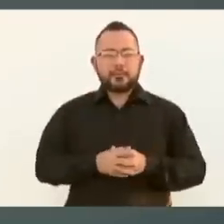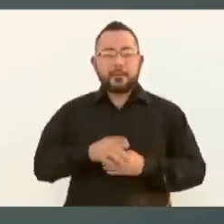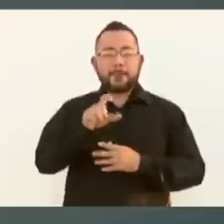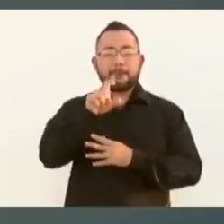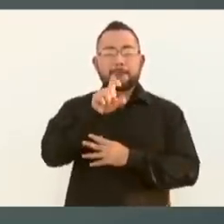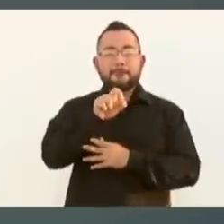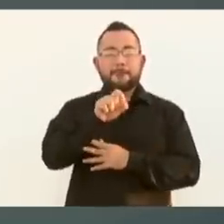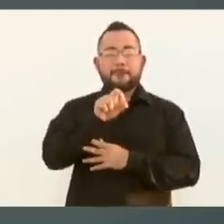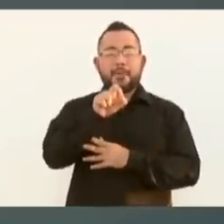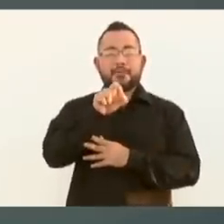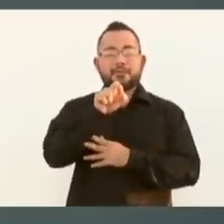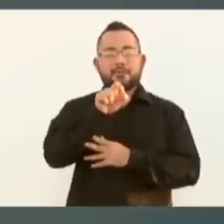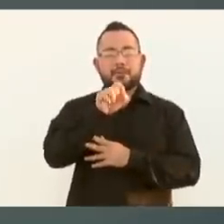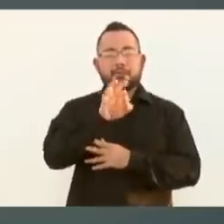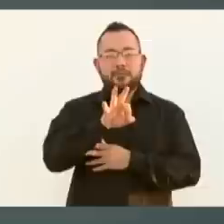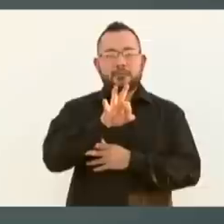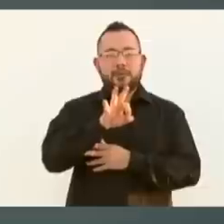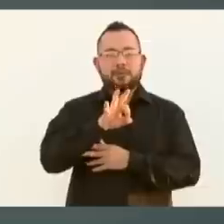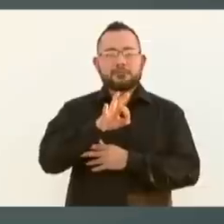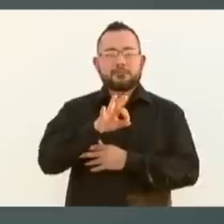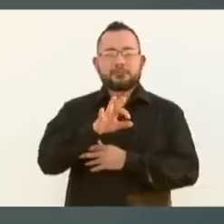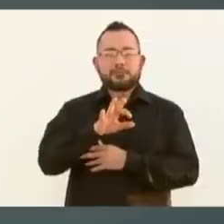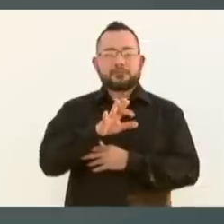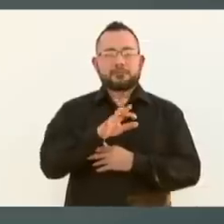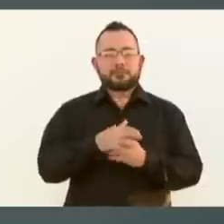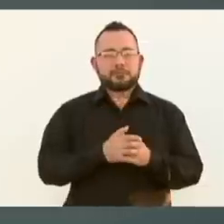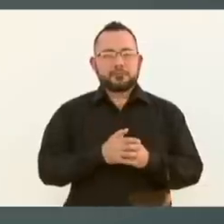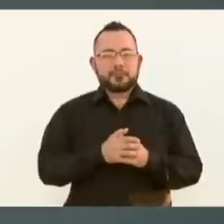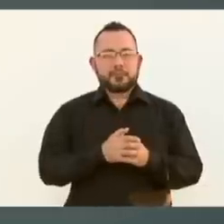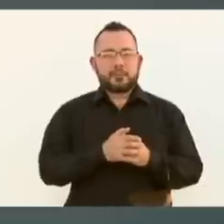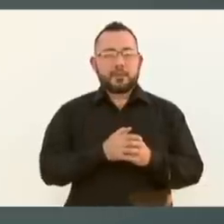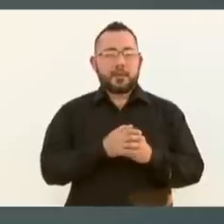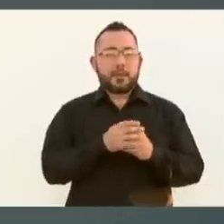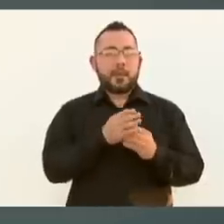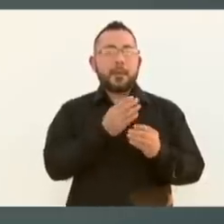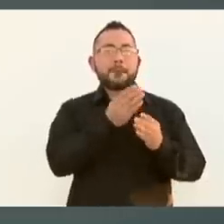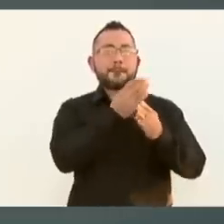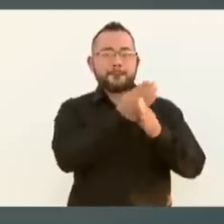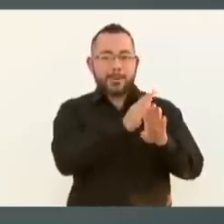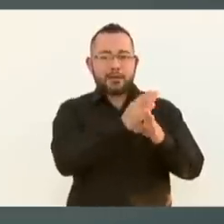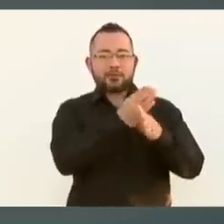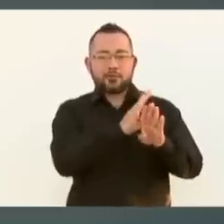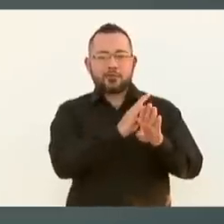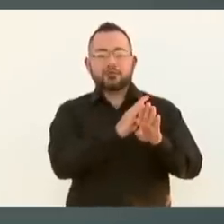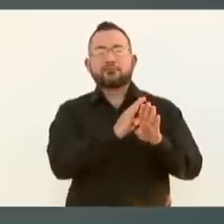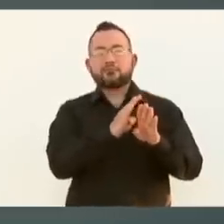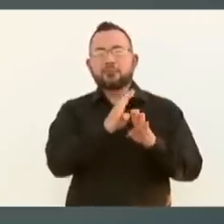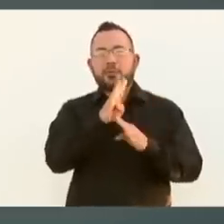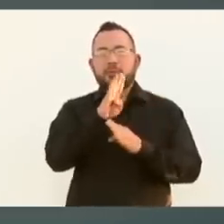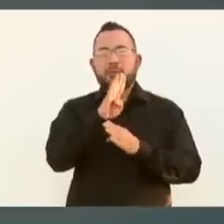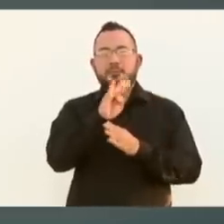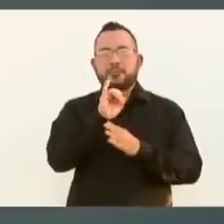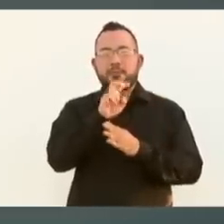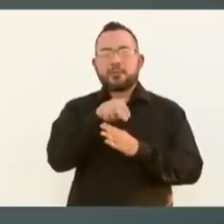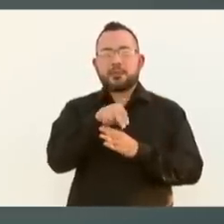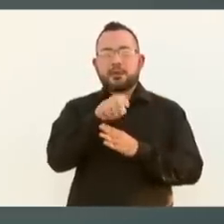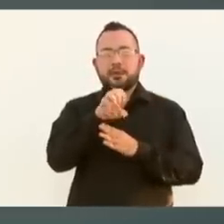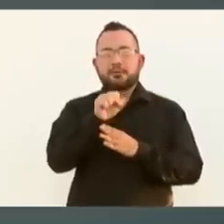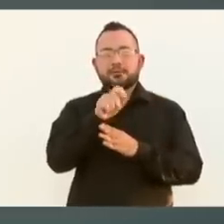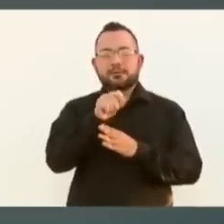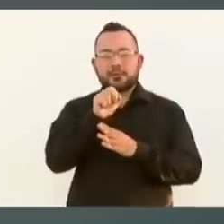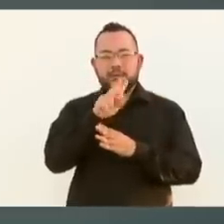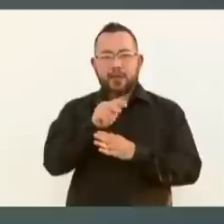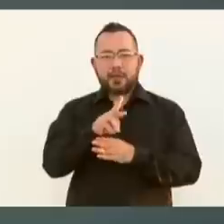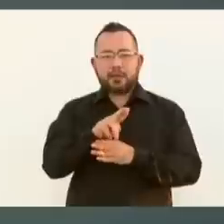sucursales del Banco del Bienestar para que se